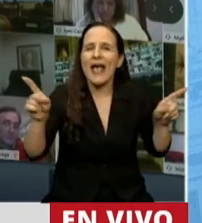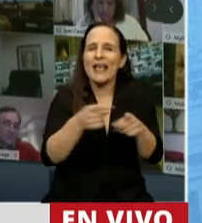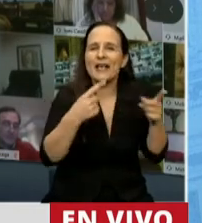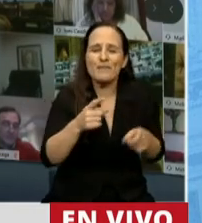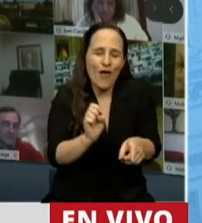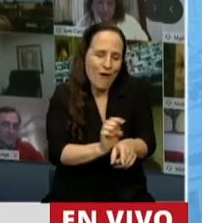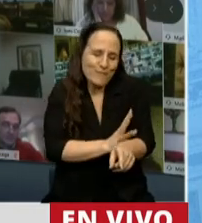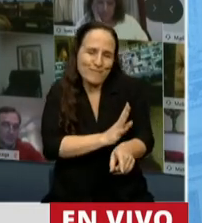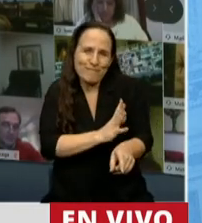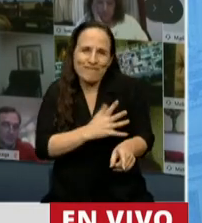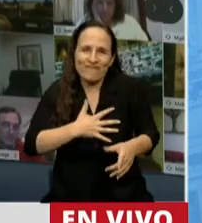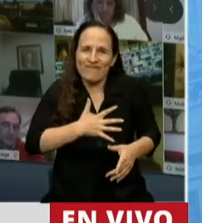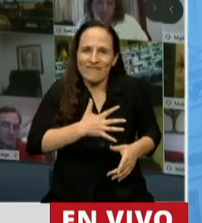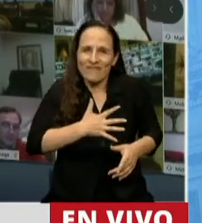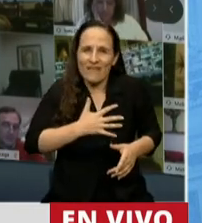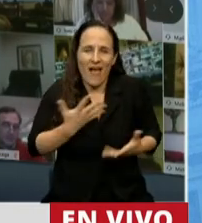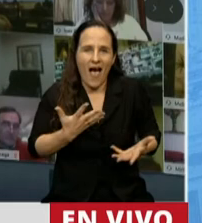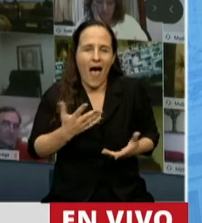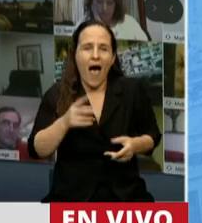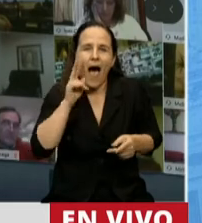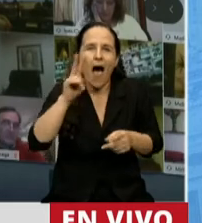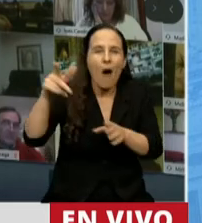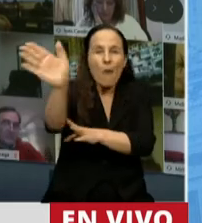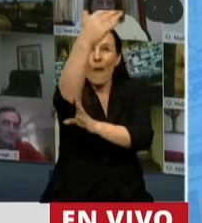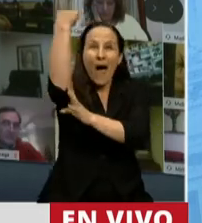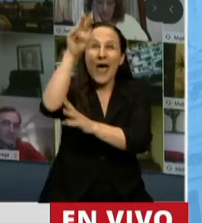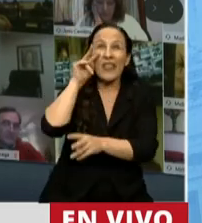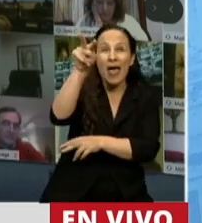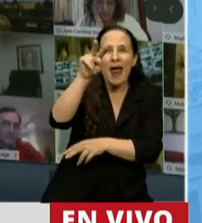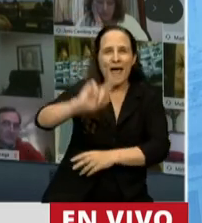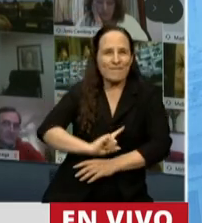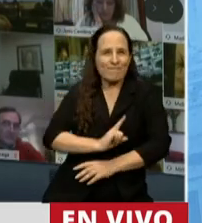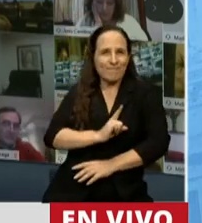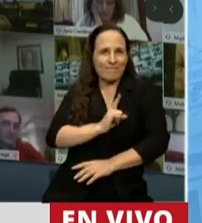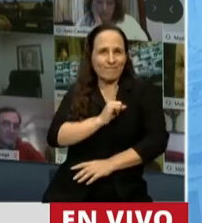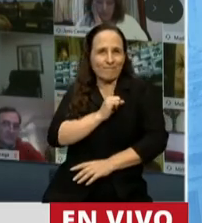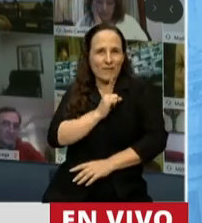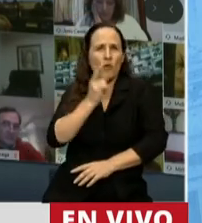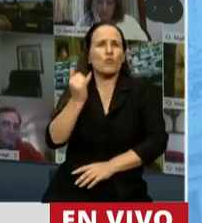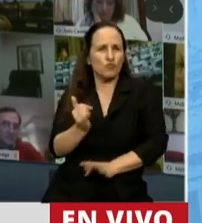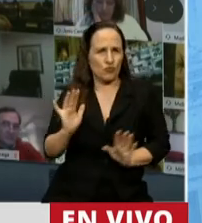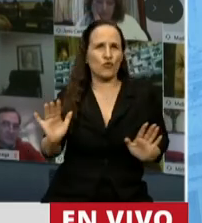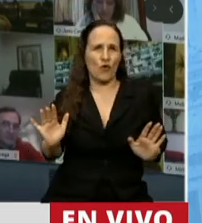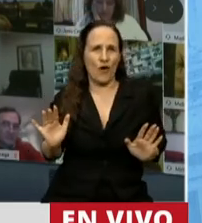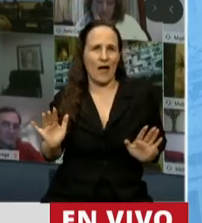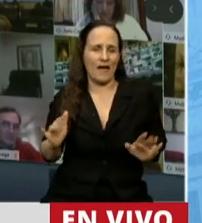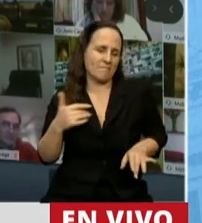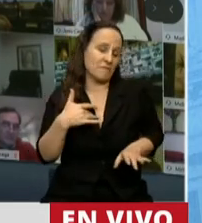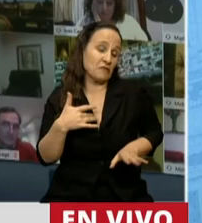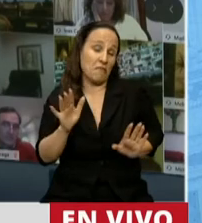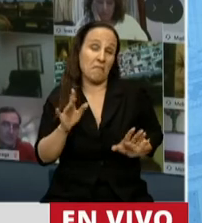himno, aquellos que nos orgullicemos cuando vemos flamear nuestra bandera. Simplemente termino con estas